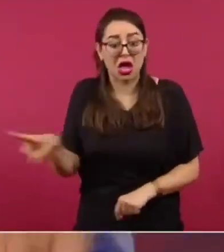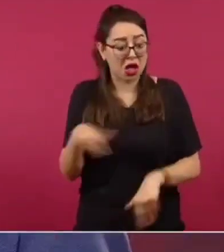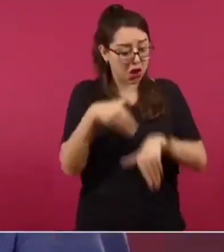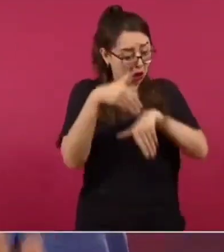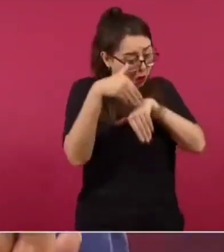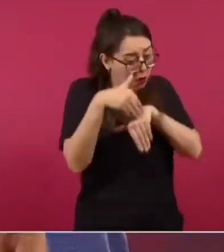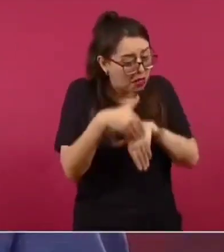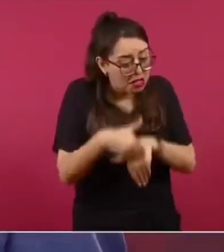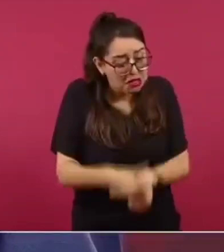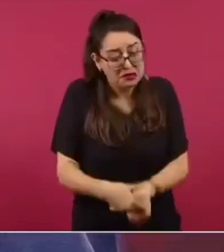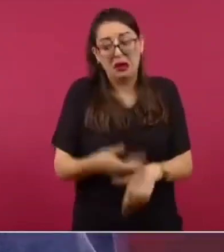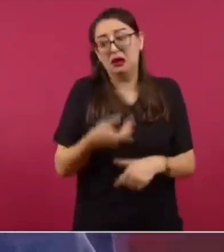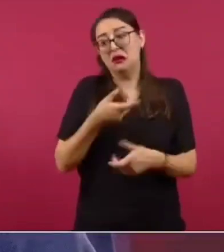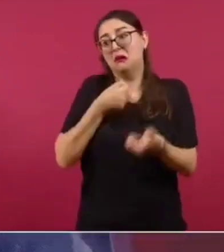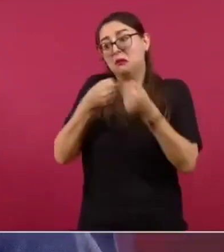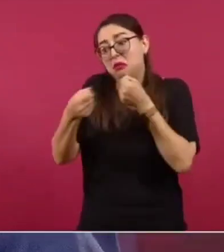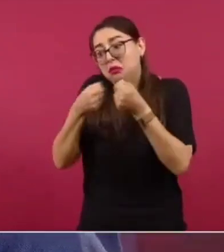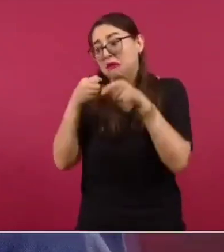compostura. Además,